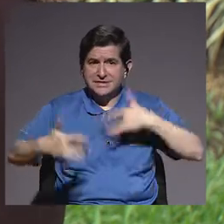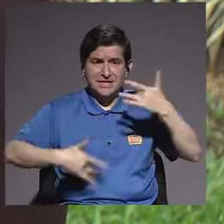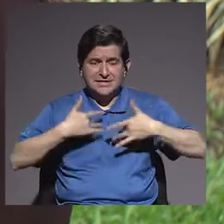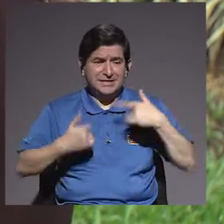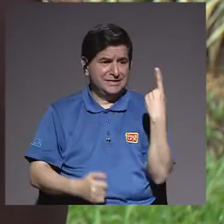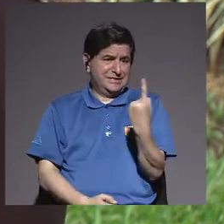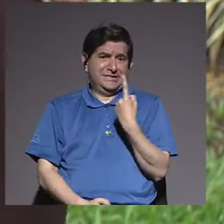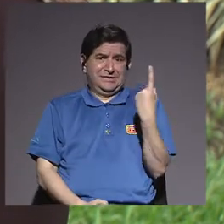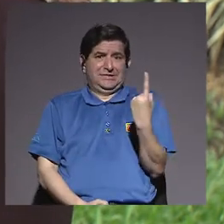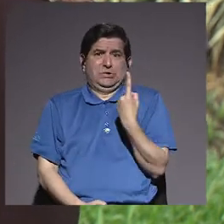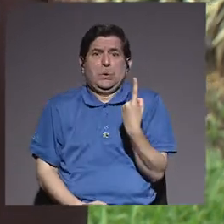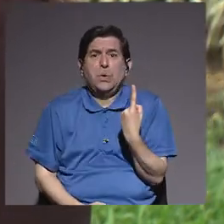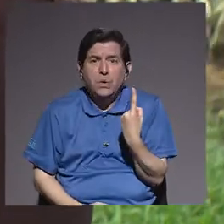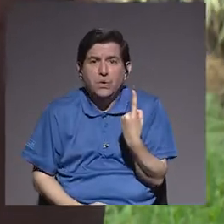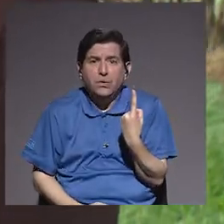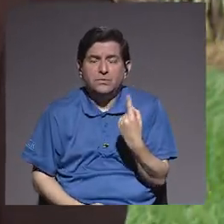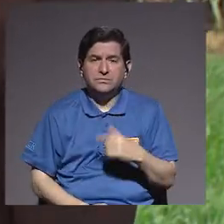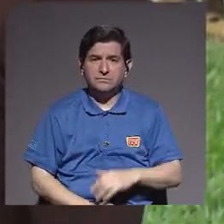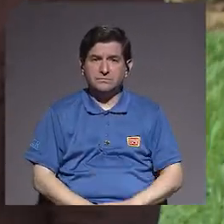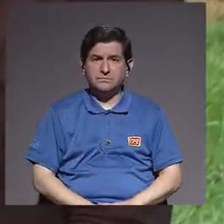sentir solos, ¿verdad?